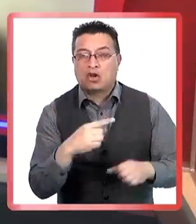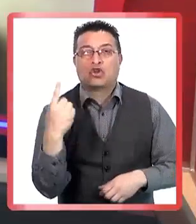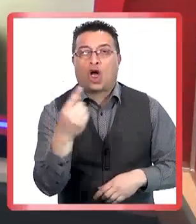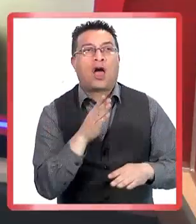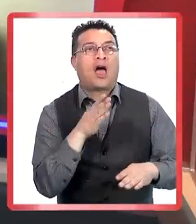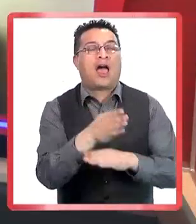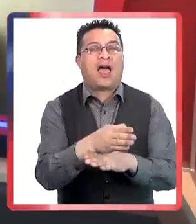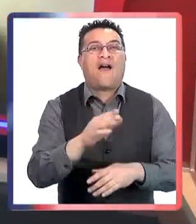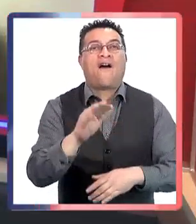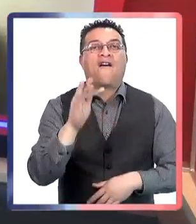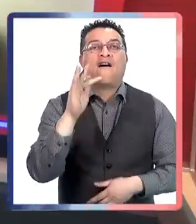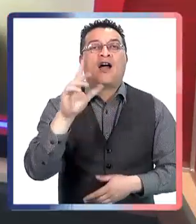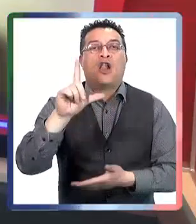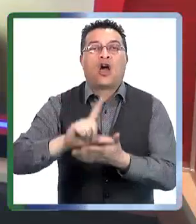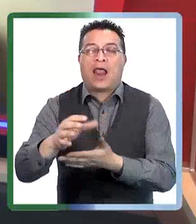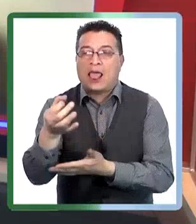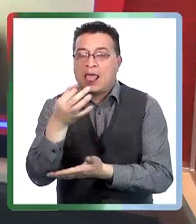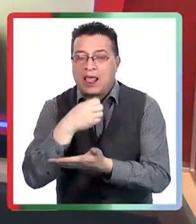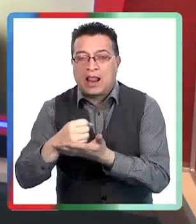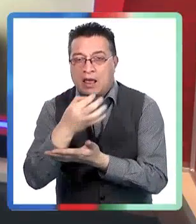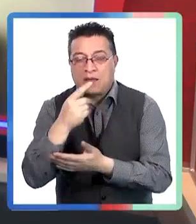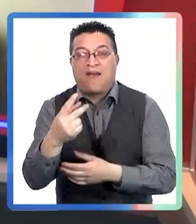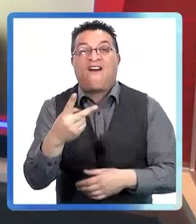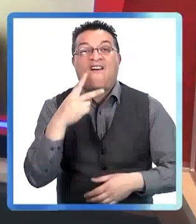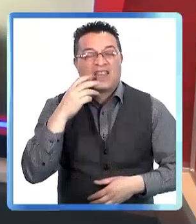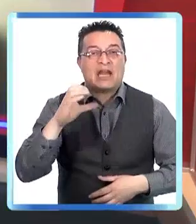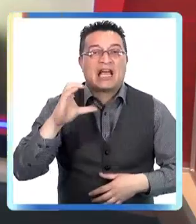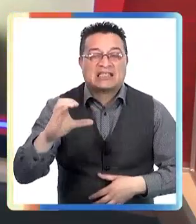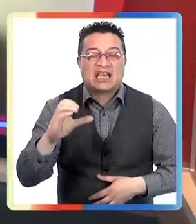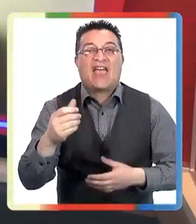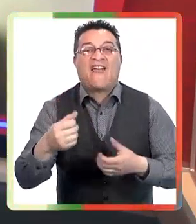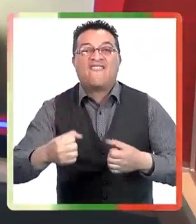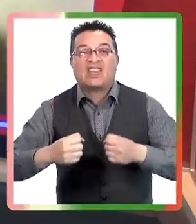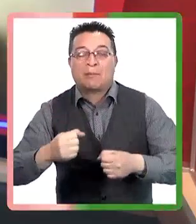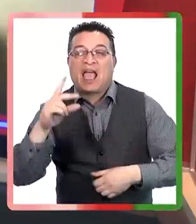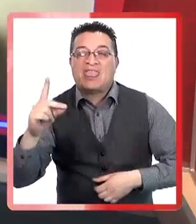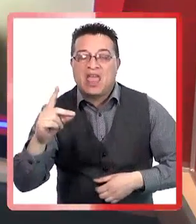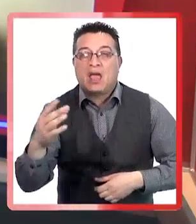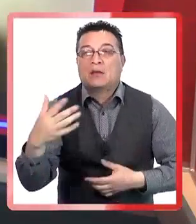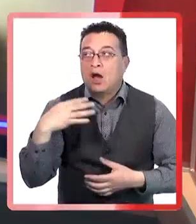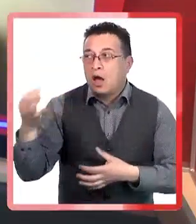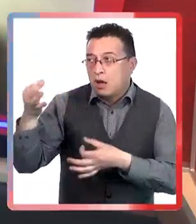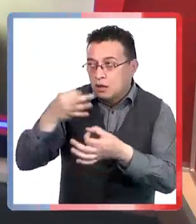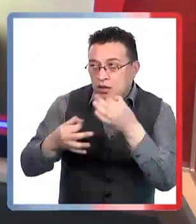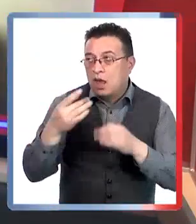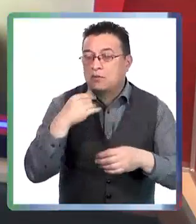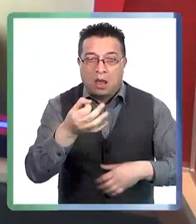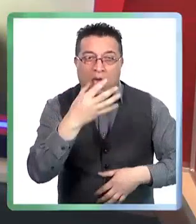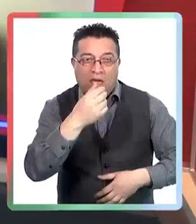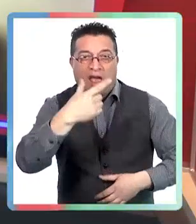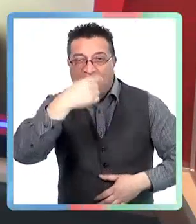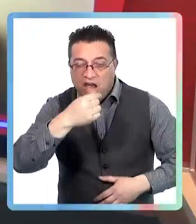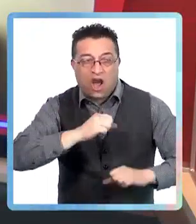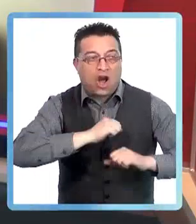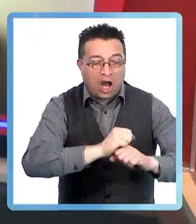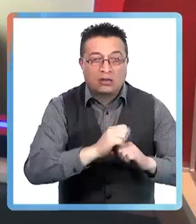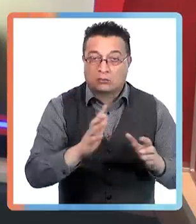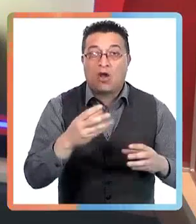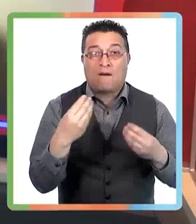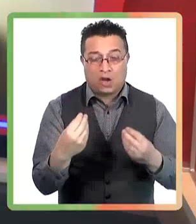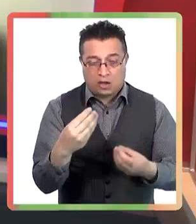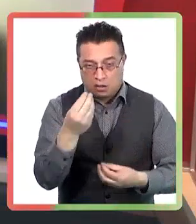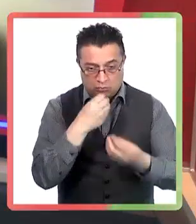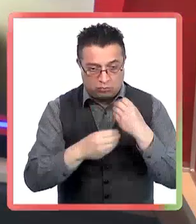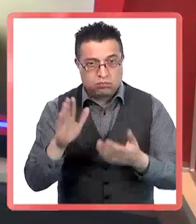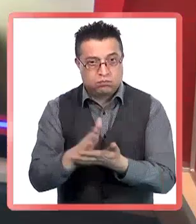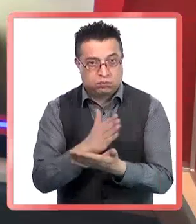todo el mundo va a la farmacia o a cualquier local, y va a comprar vitamina C, vitamina D, porque es lo que escucharon, les recomendaron. Pero qué bueno